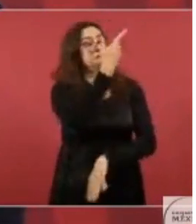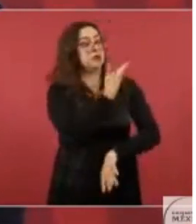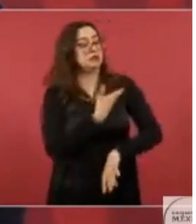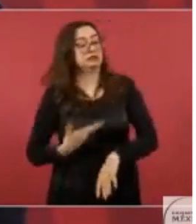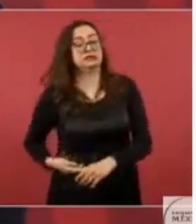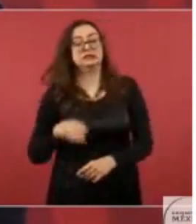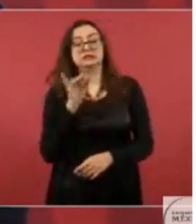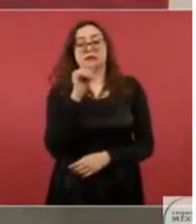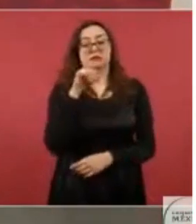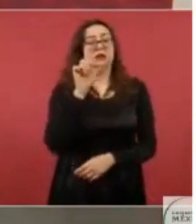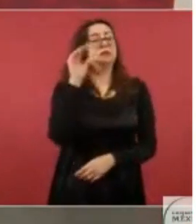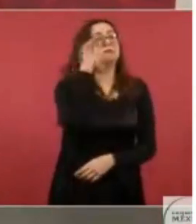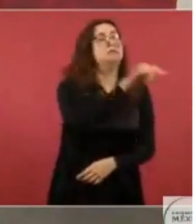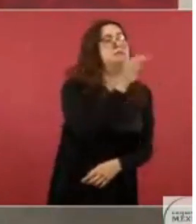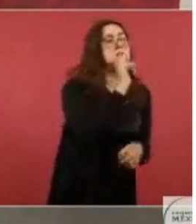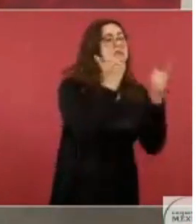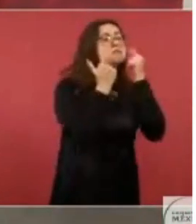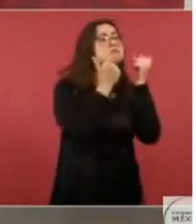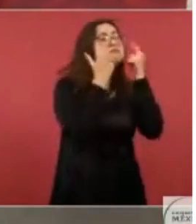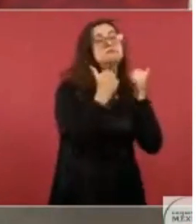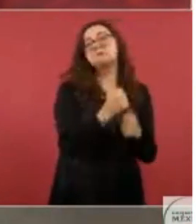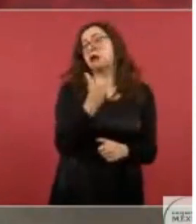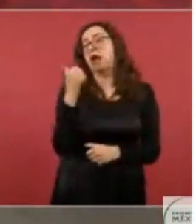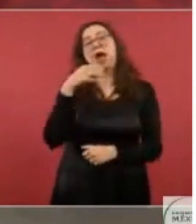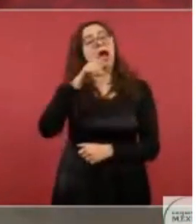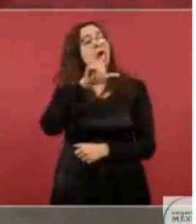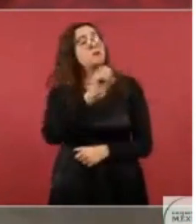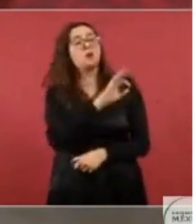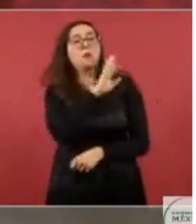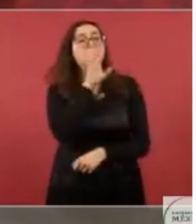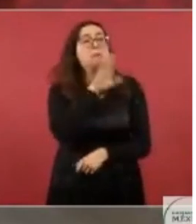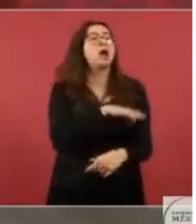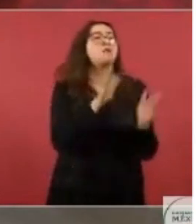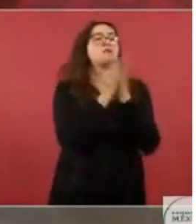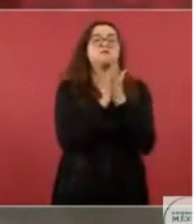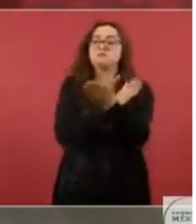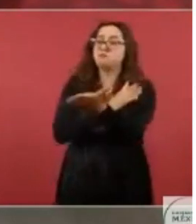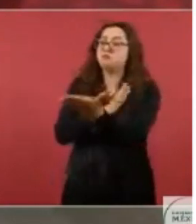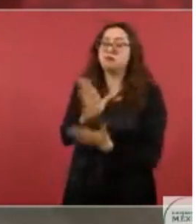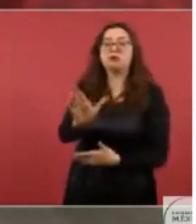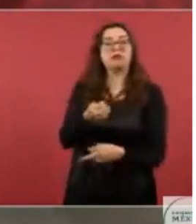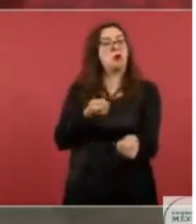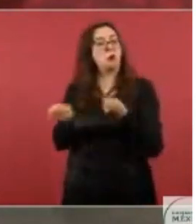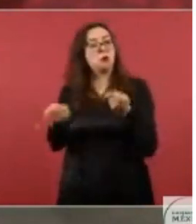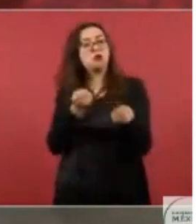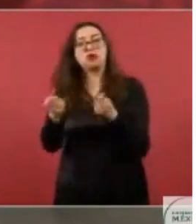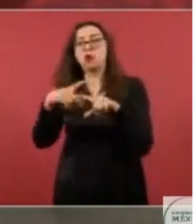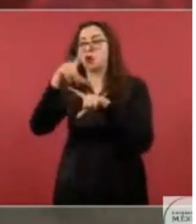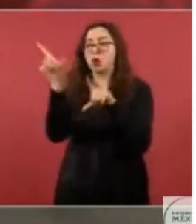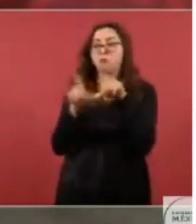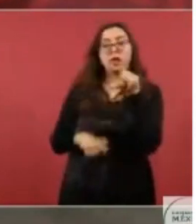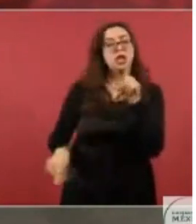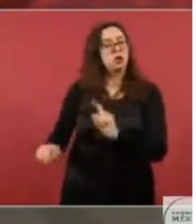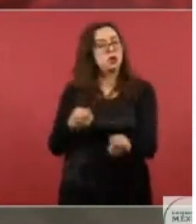Biden que intervenga porque se está afectando la democracia en el país.